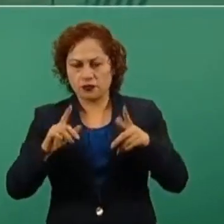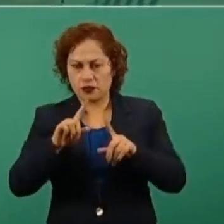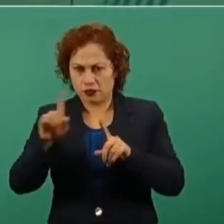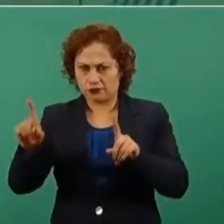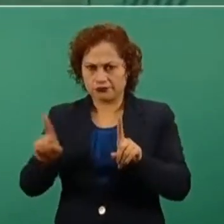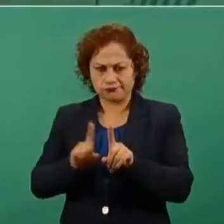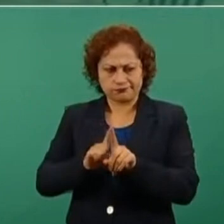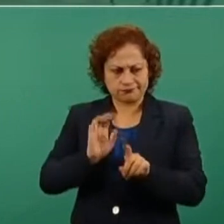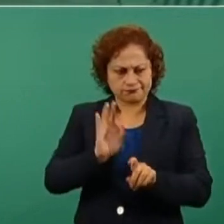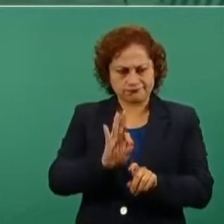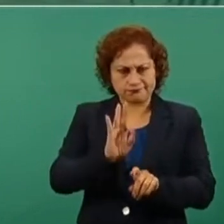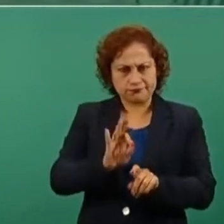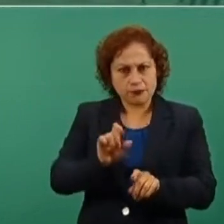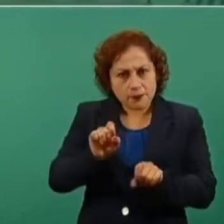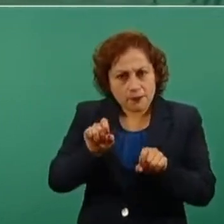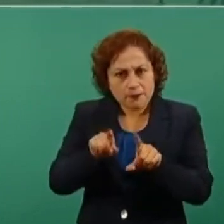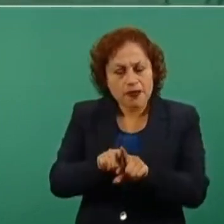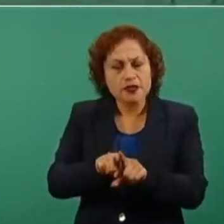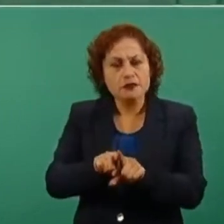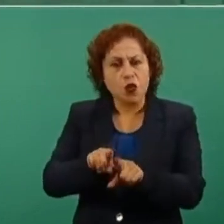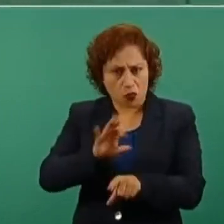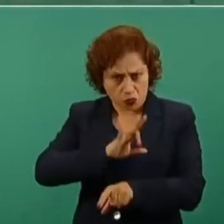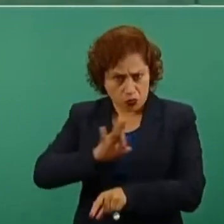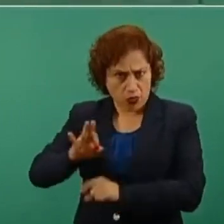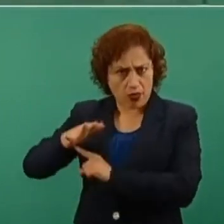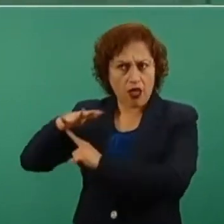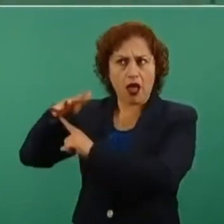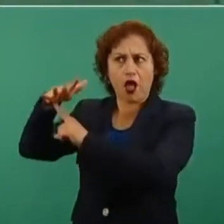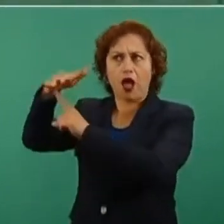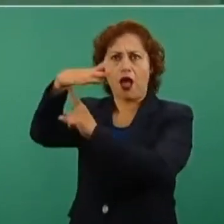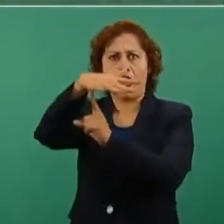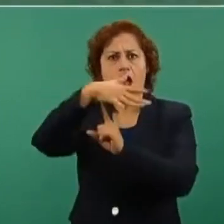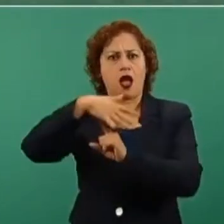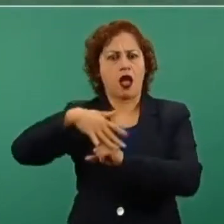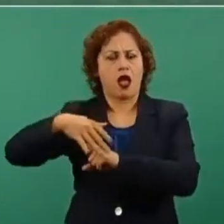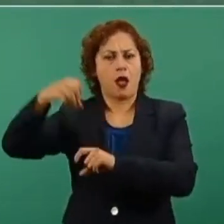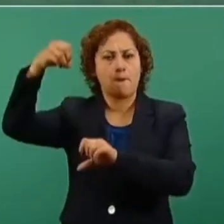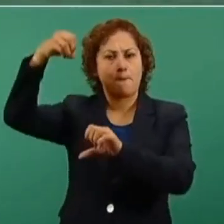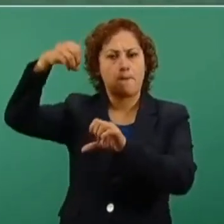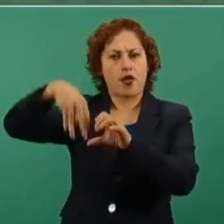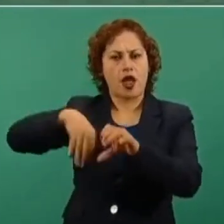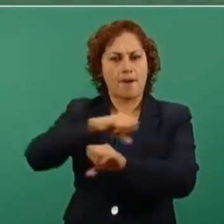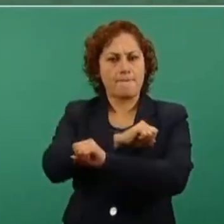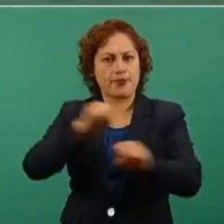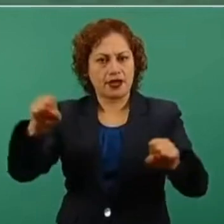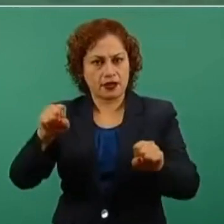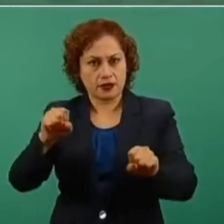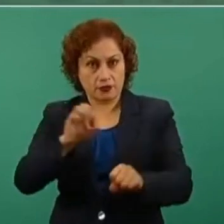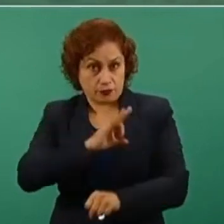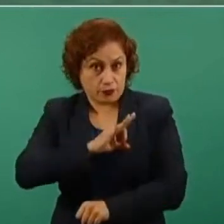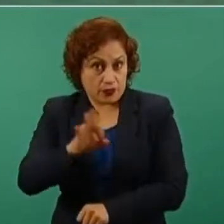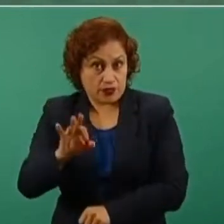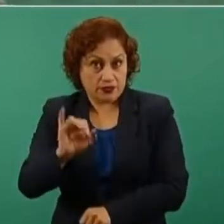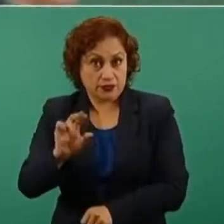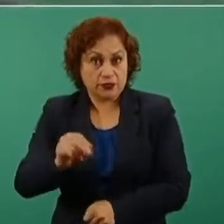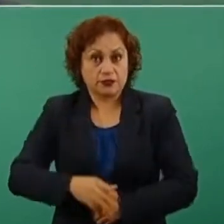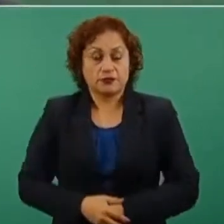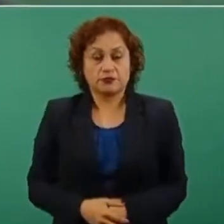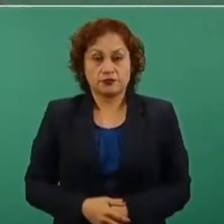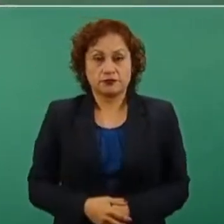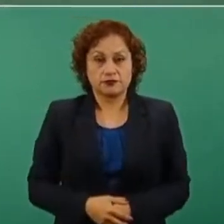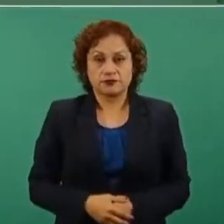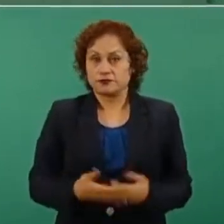¿Qué no pueden con un drone tirar una bomba si lo que están